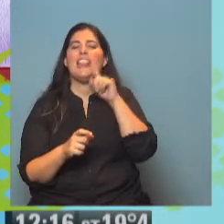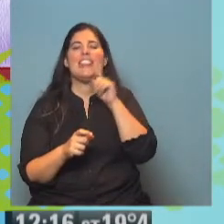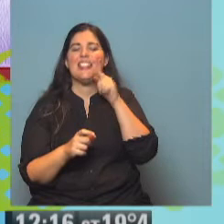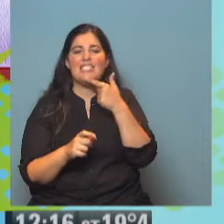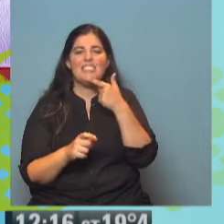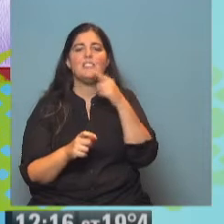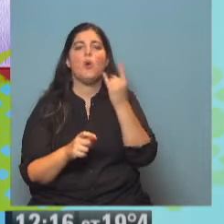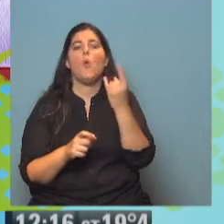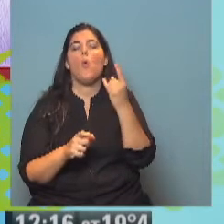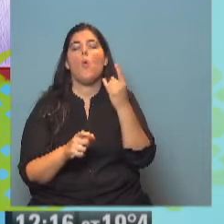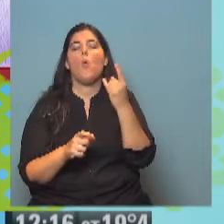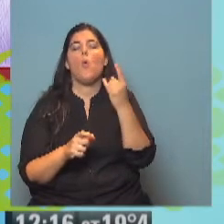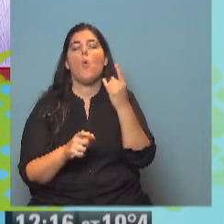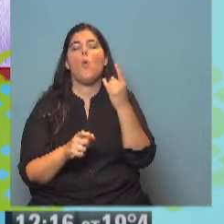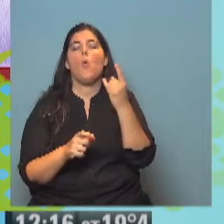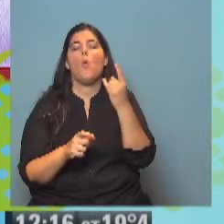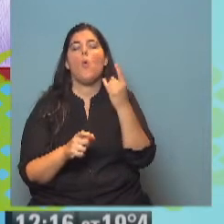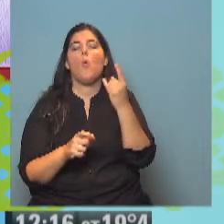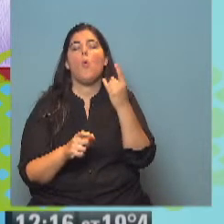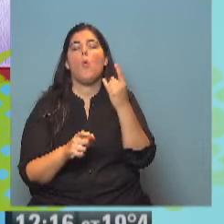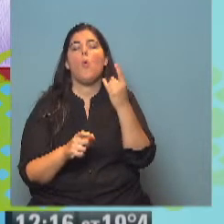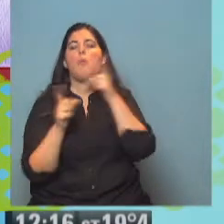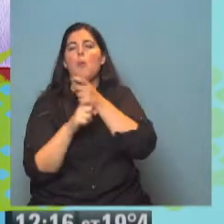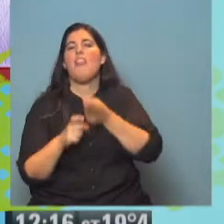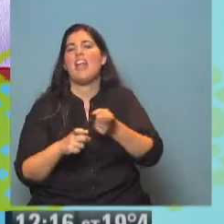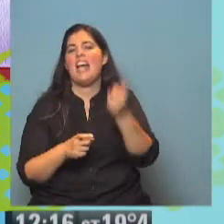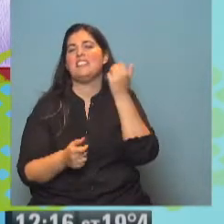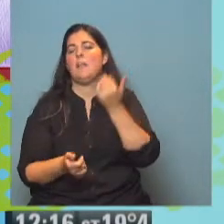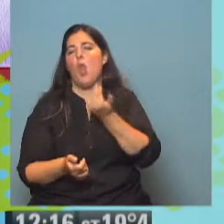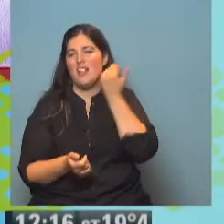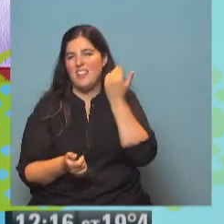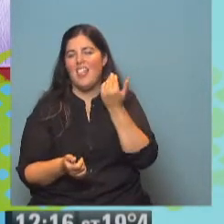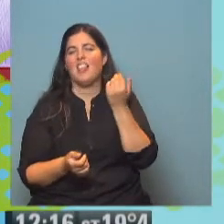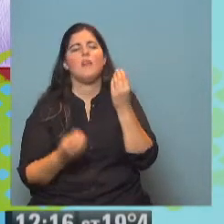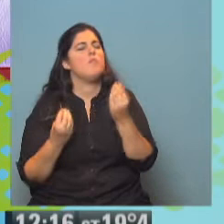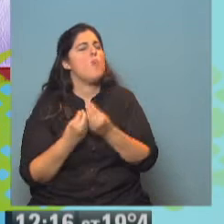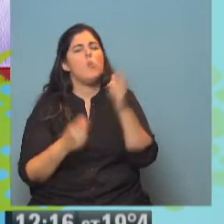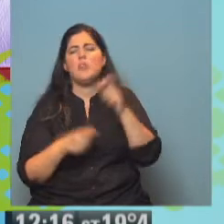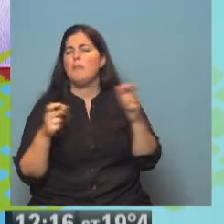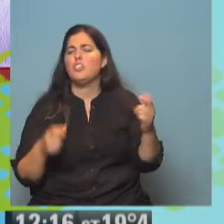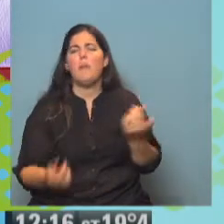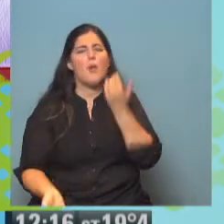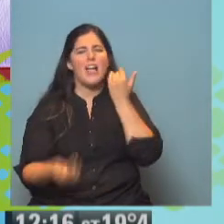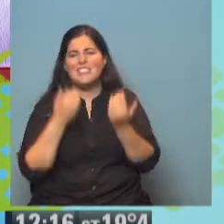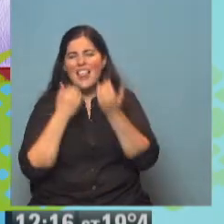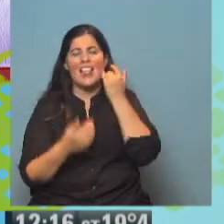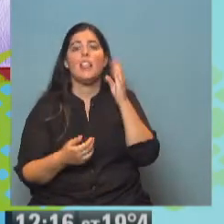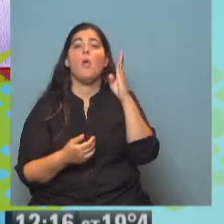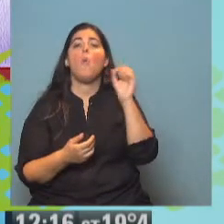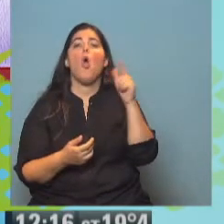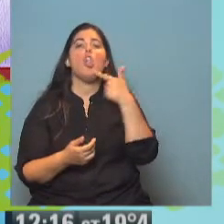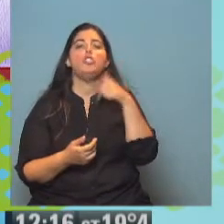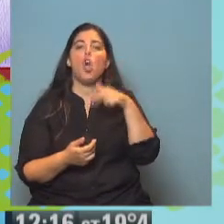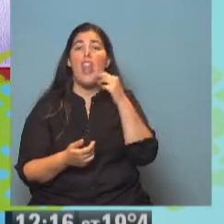después por problemas de cáncer, por accidentes. Muchas personas por accidentes, muchos jóvenes. El de Bolsonaro fue un